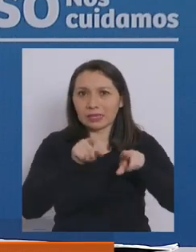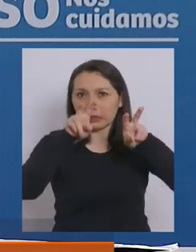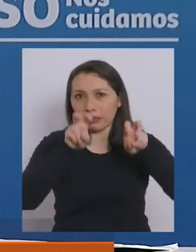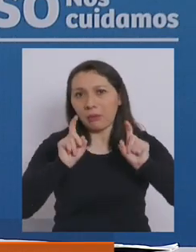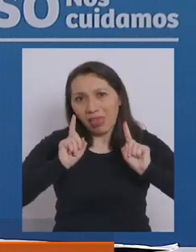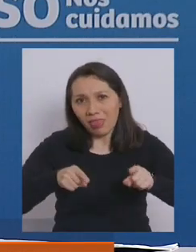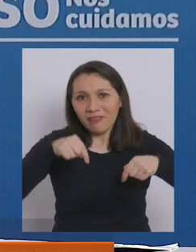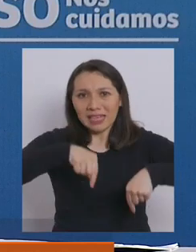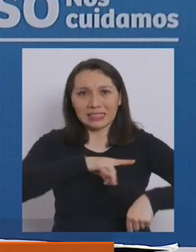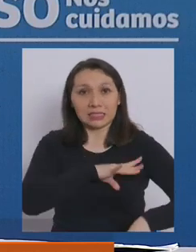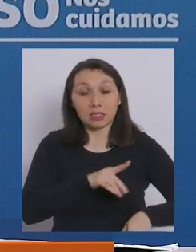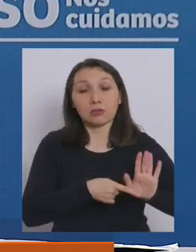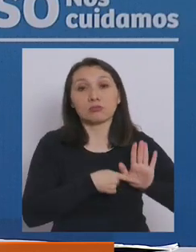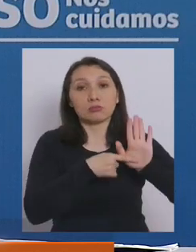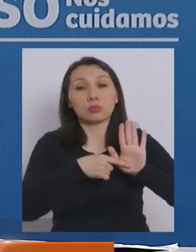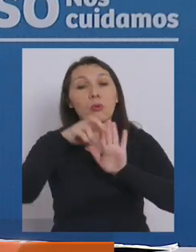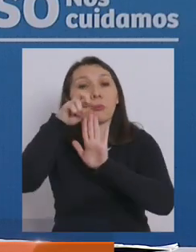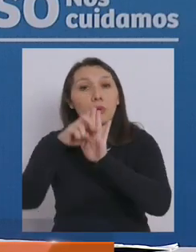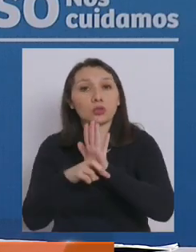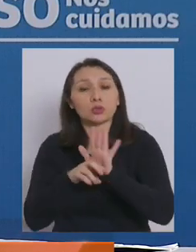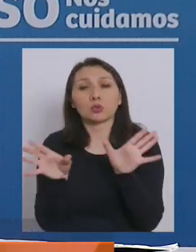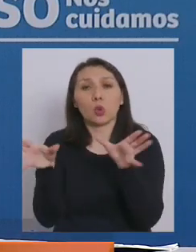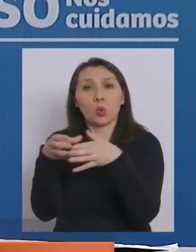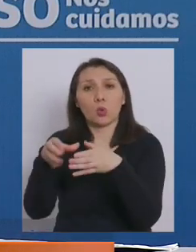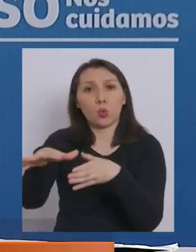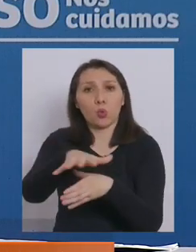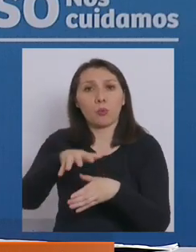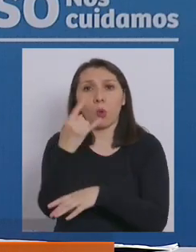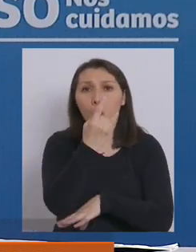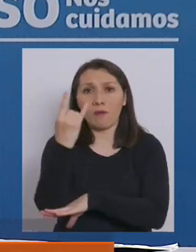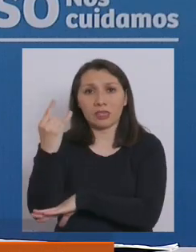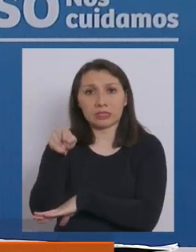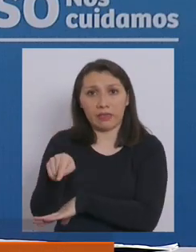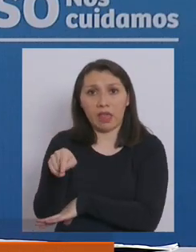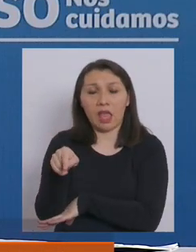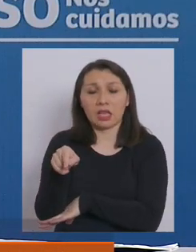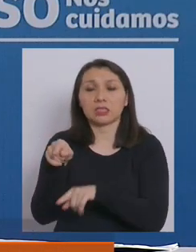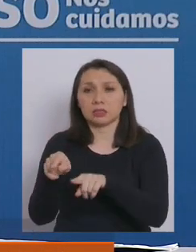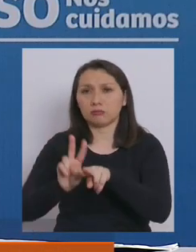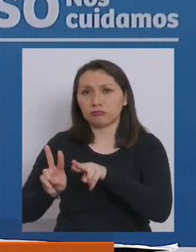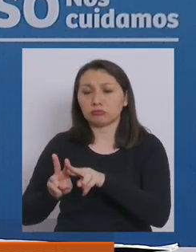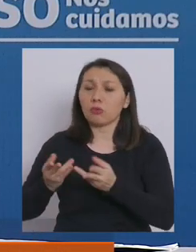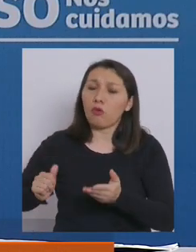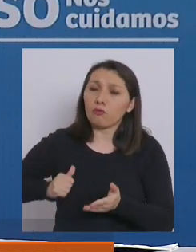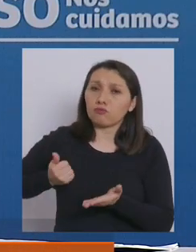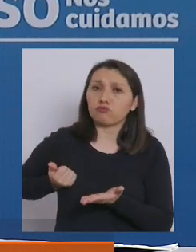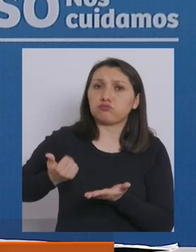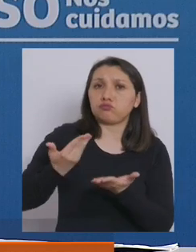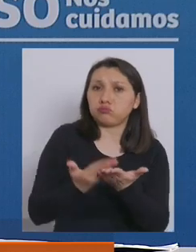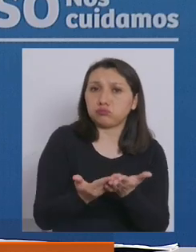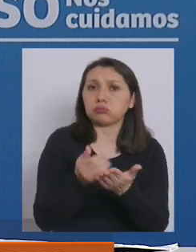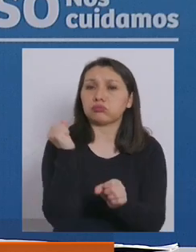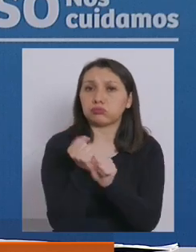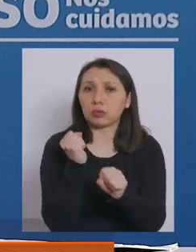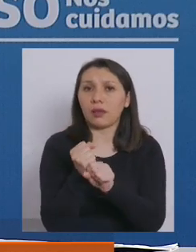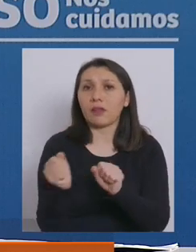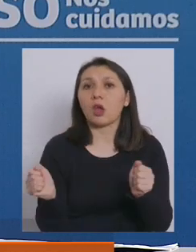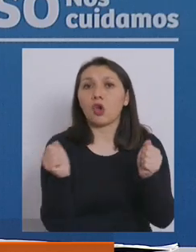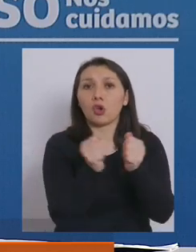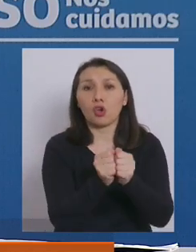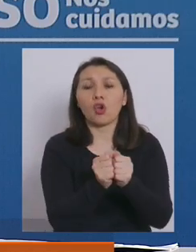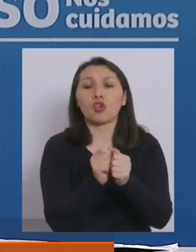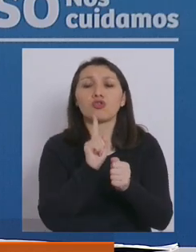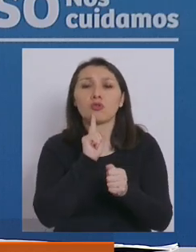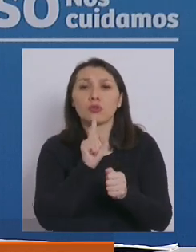temas. resalto el proyecto de un grupo de universidades que se ha ofrecido para trabajar en conjunto, un